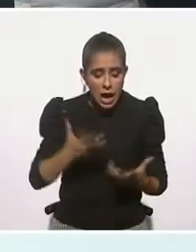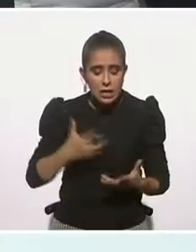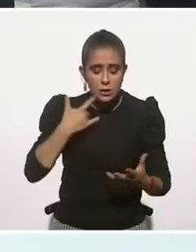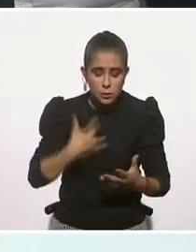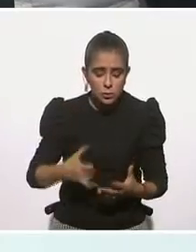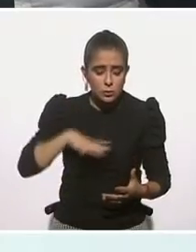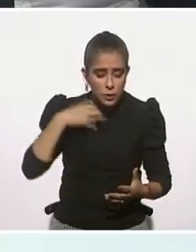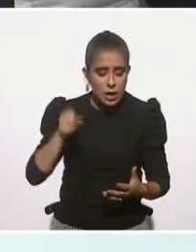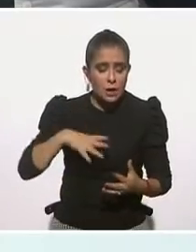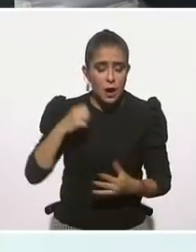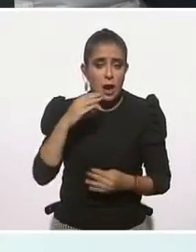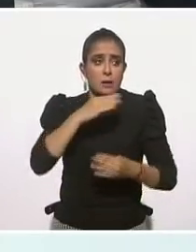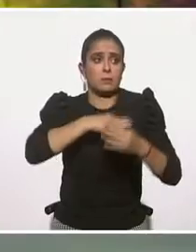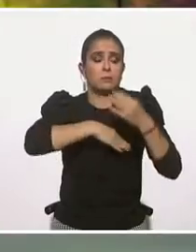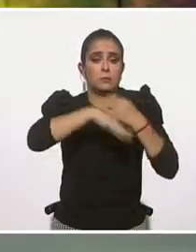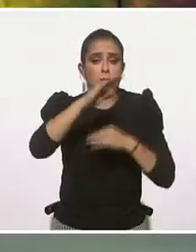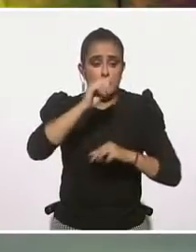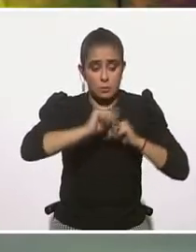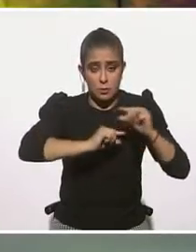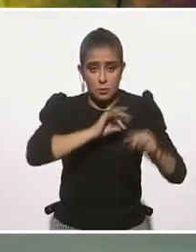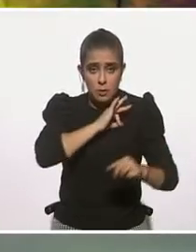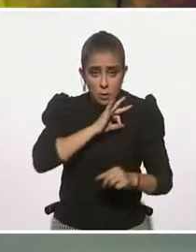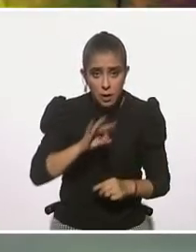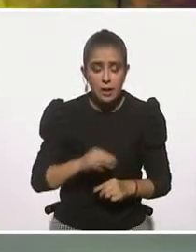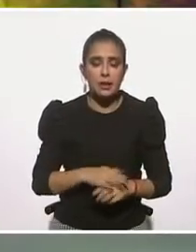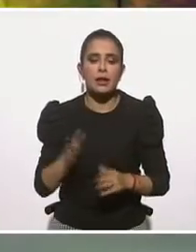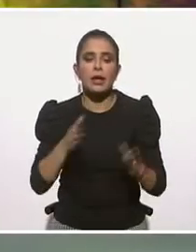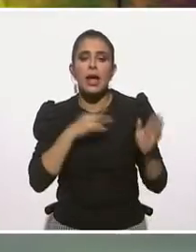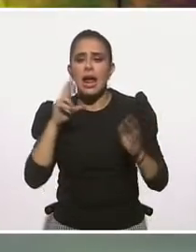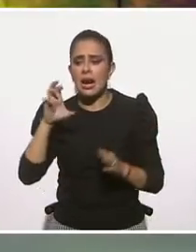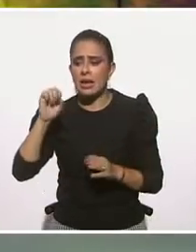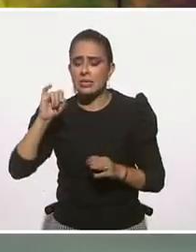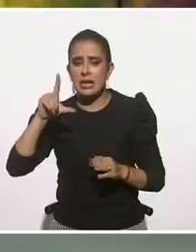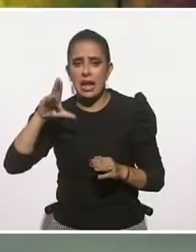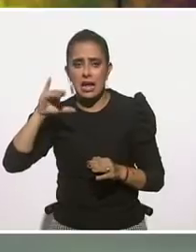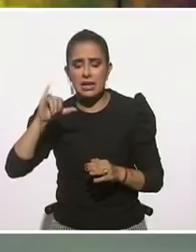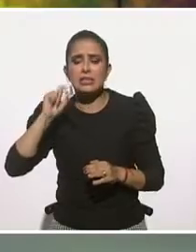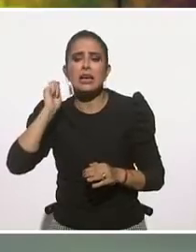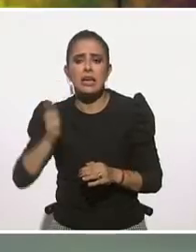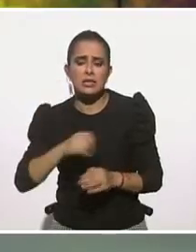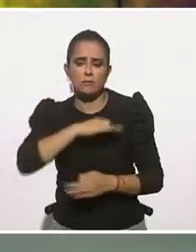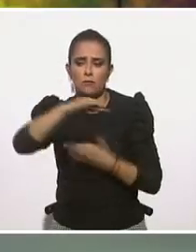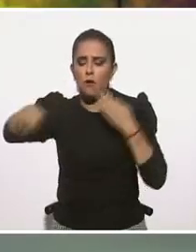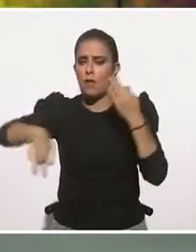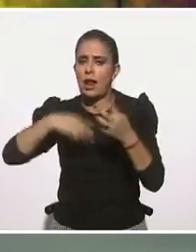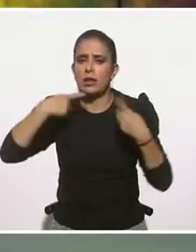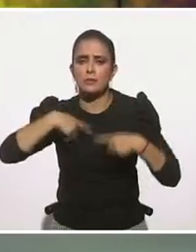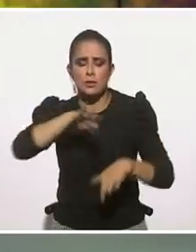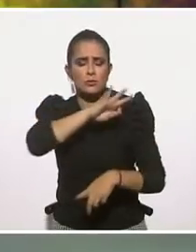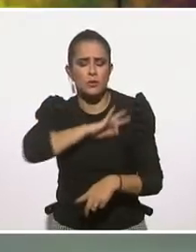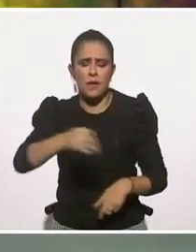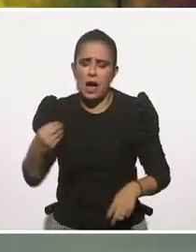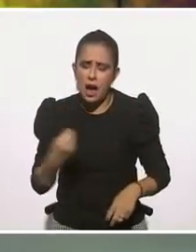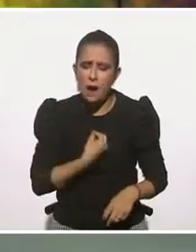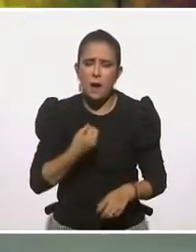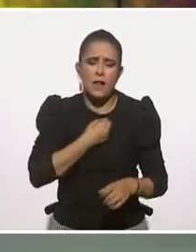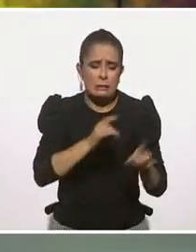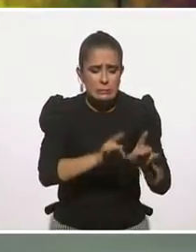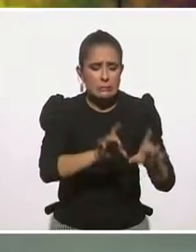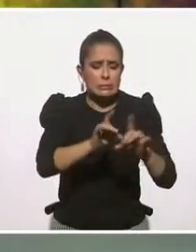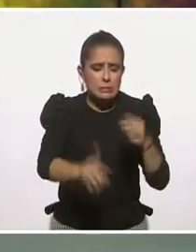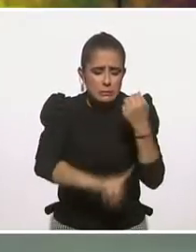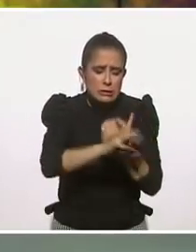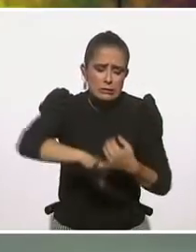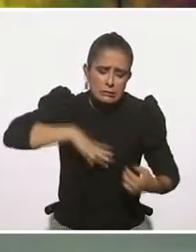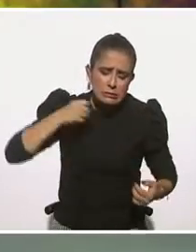comentan en Twitter, Elia Fuentes, resiliencia es la capacidad que tiene todo humano, tiene para resistir ante adversidades.